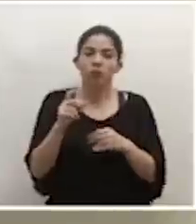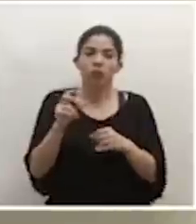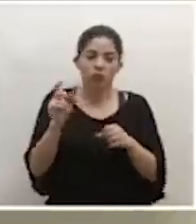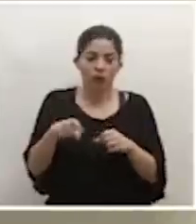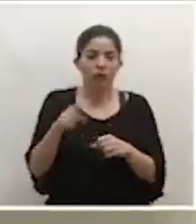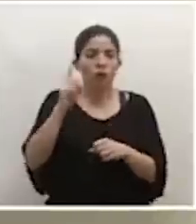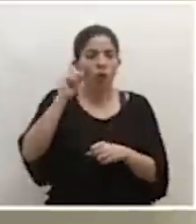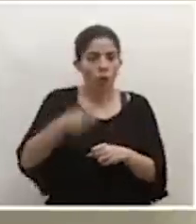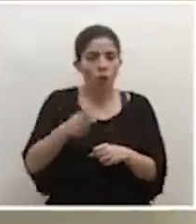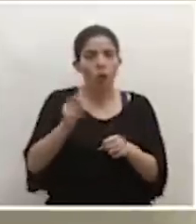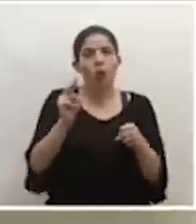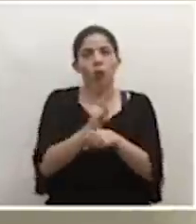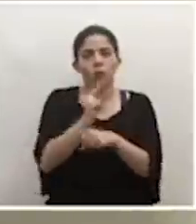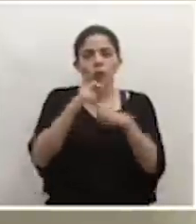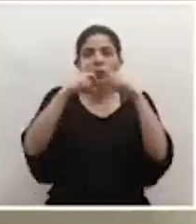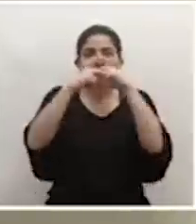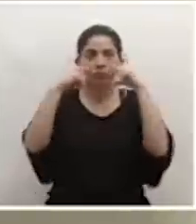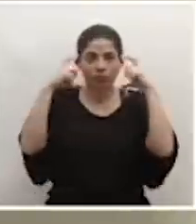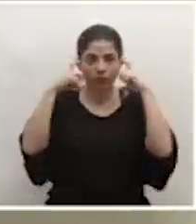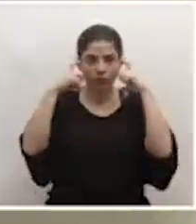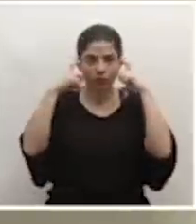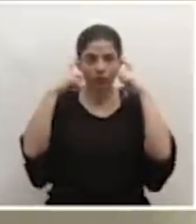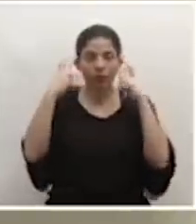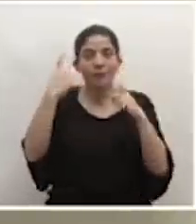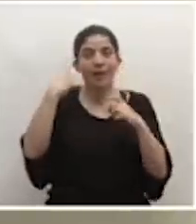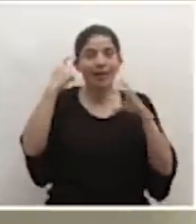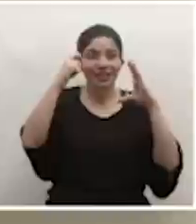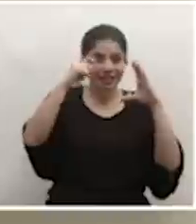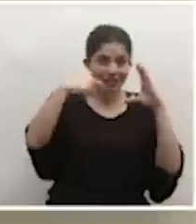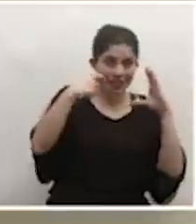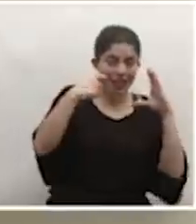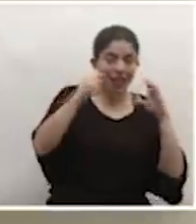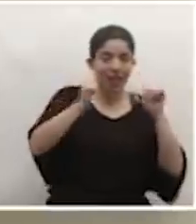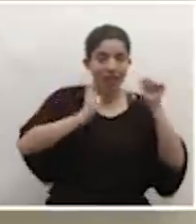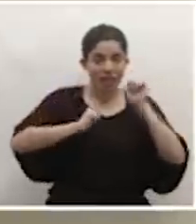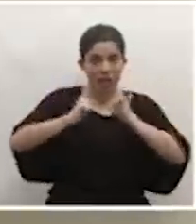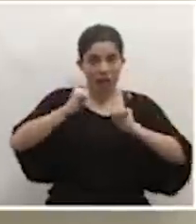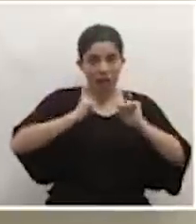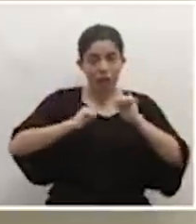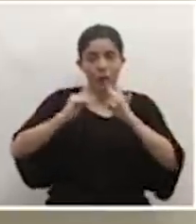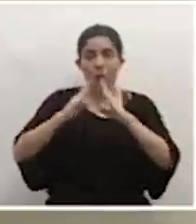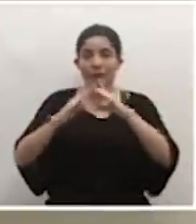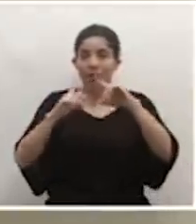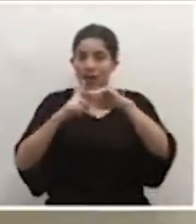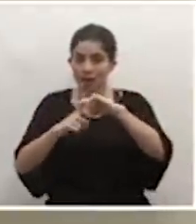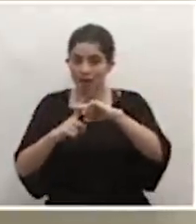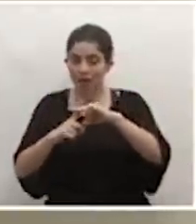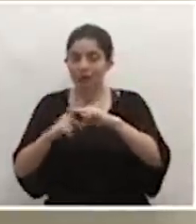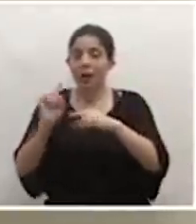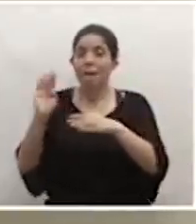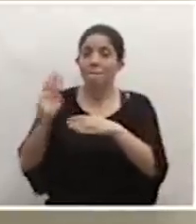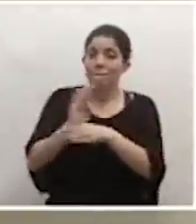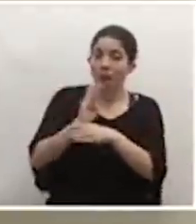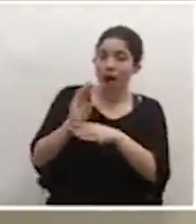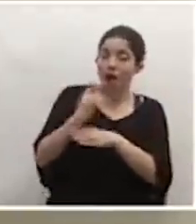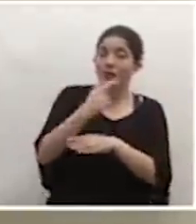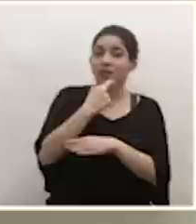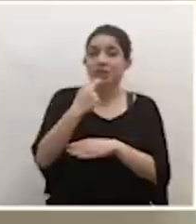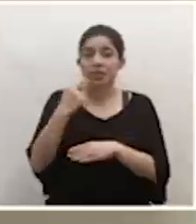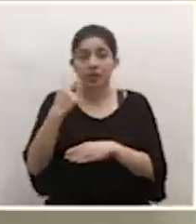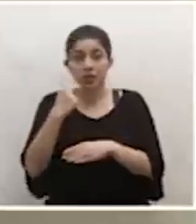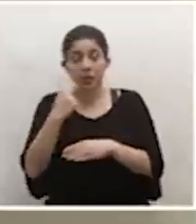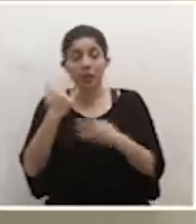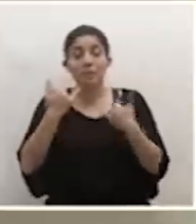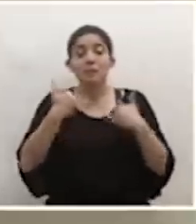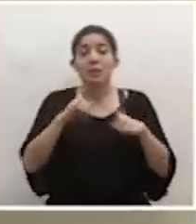uso obligatorio de cubrebocas para cines, teatros, iglesias, bancos, restaurantes, mientras